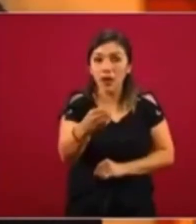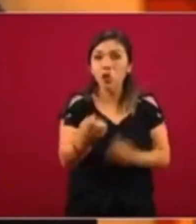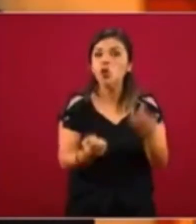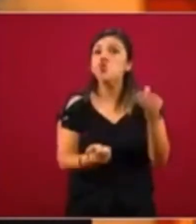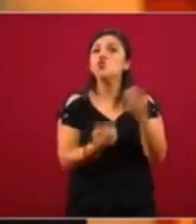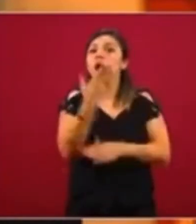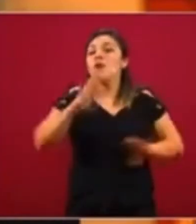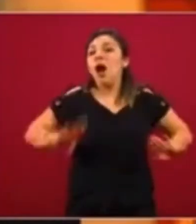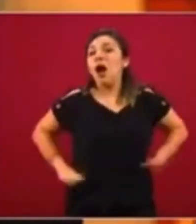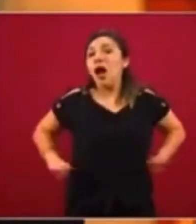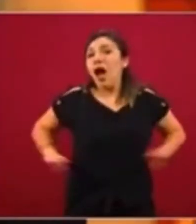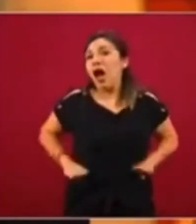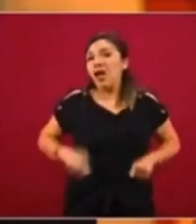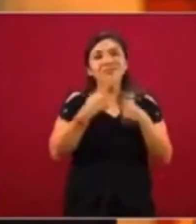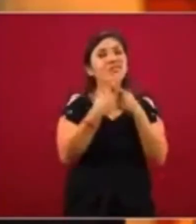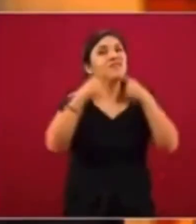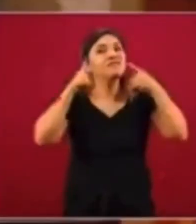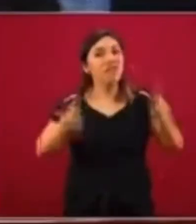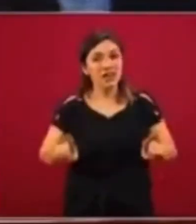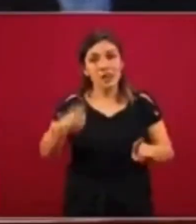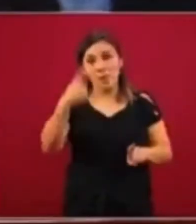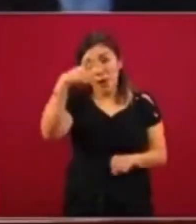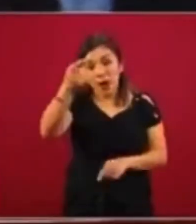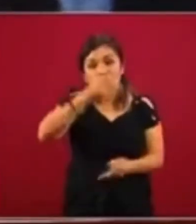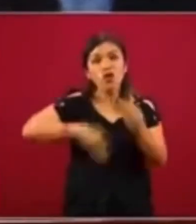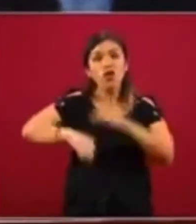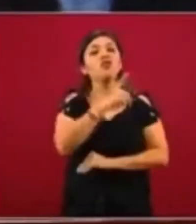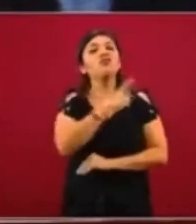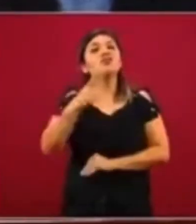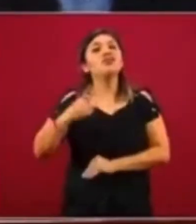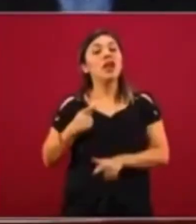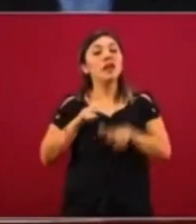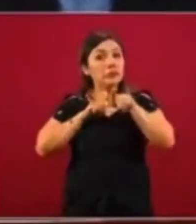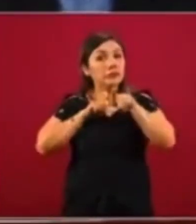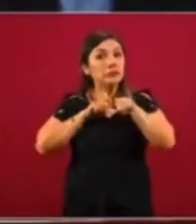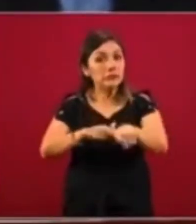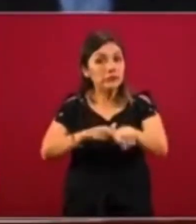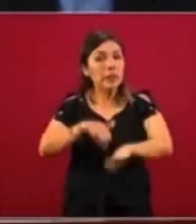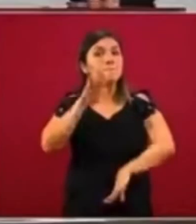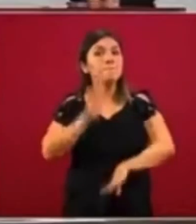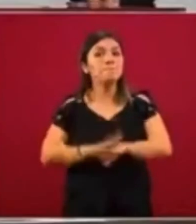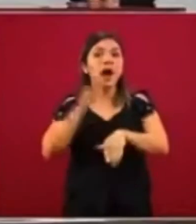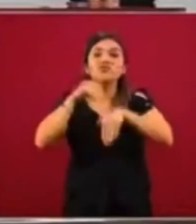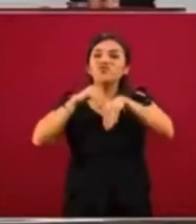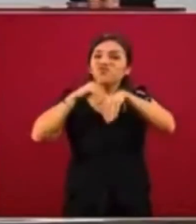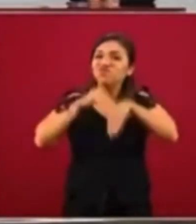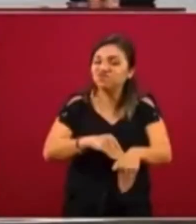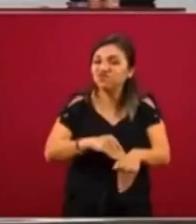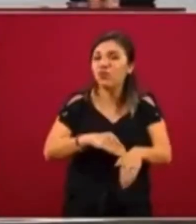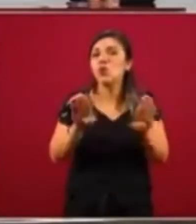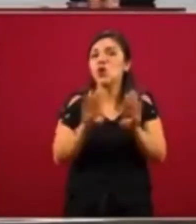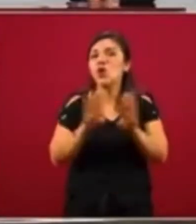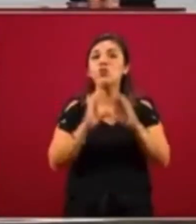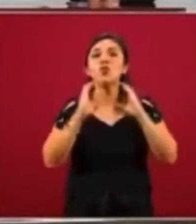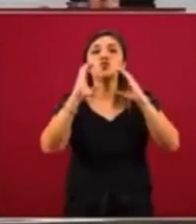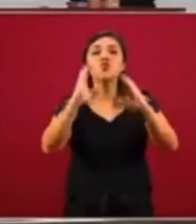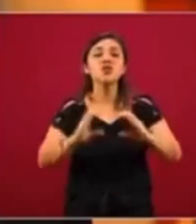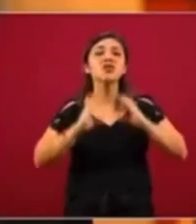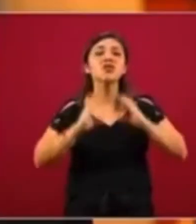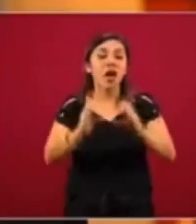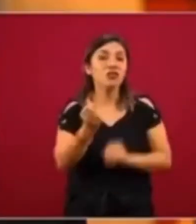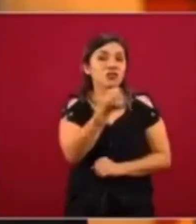condiciones particulares en donde debemos seguir con estrictas medidas de prevención de seguridad